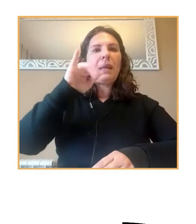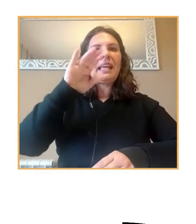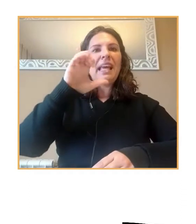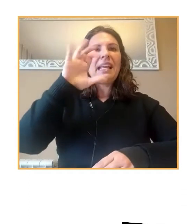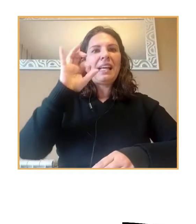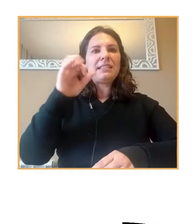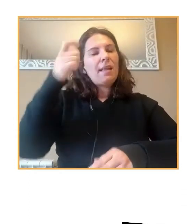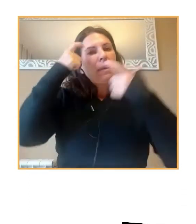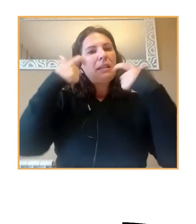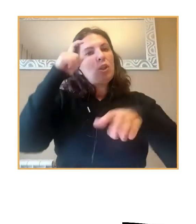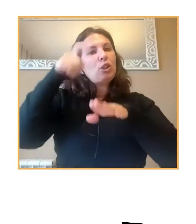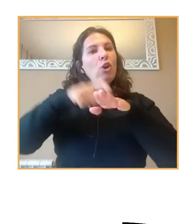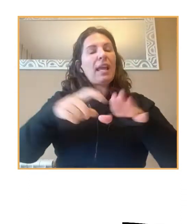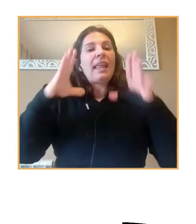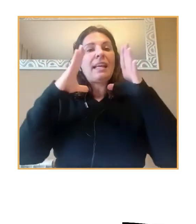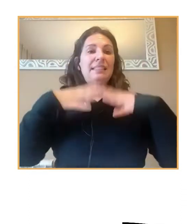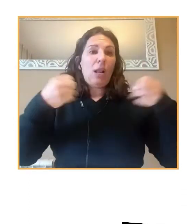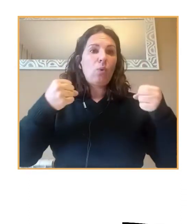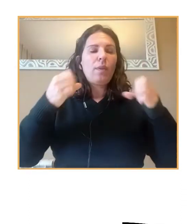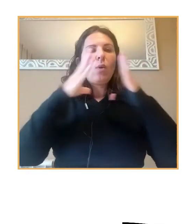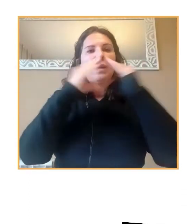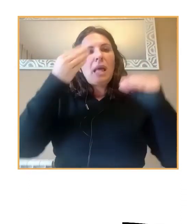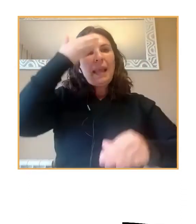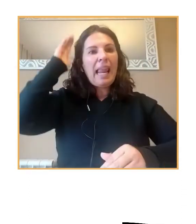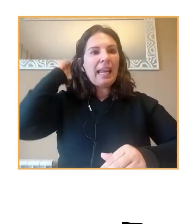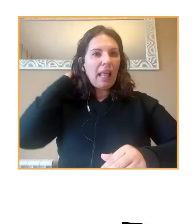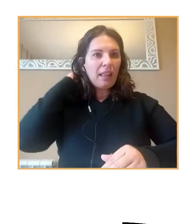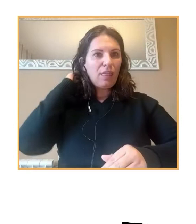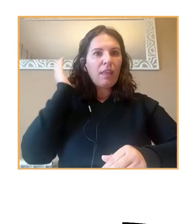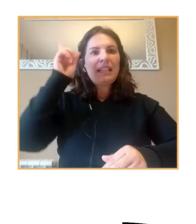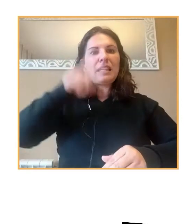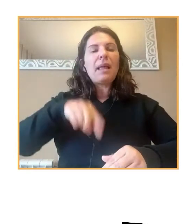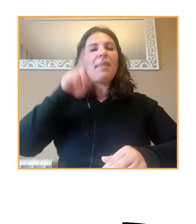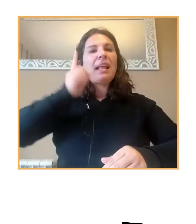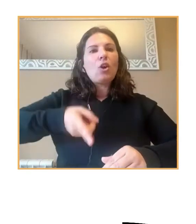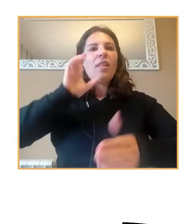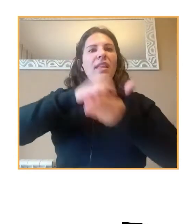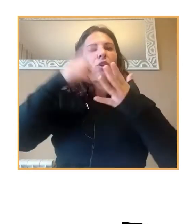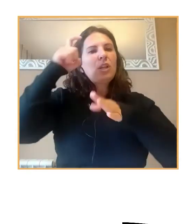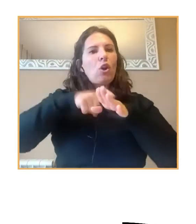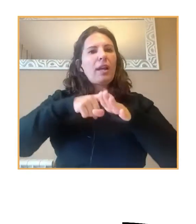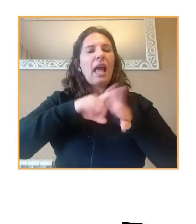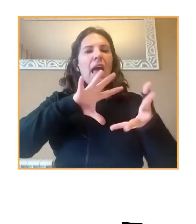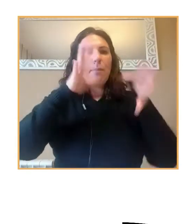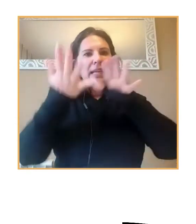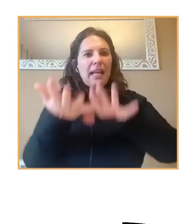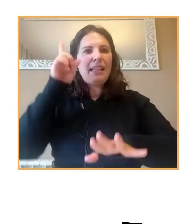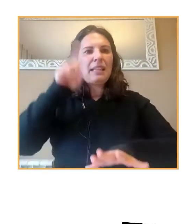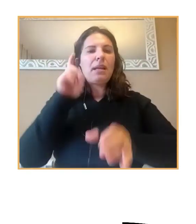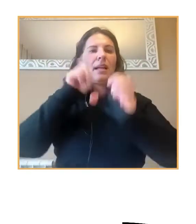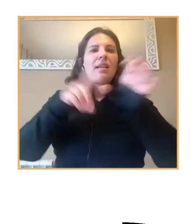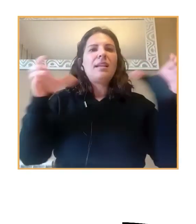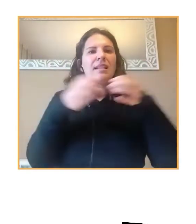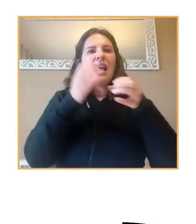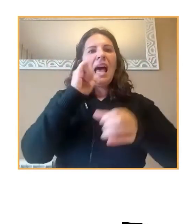Psicología de Salud de la Universidad Miguel Hernández y director, hecho, del Centro de Psicología Aplicada, miembro del grupo de investigación Aitana